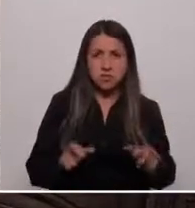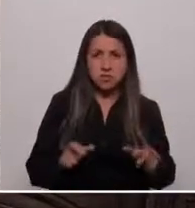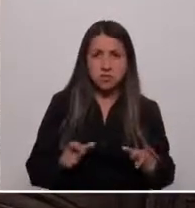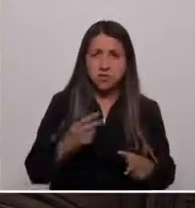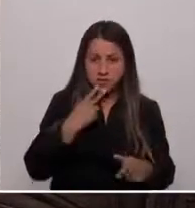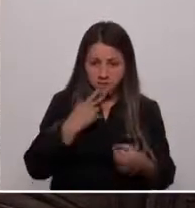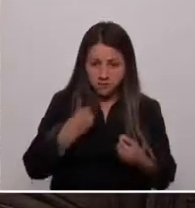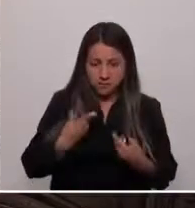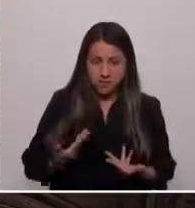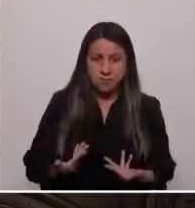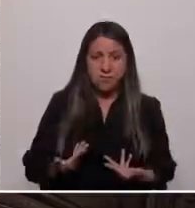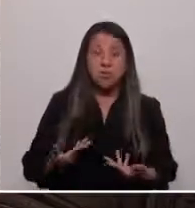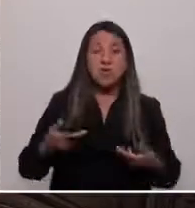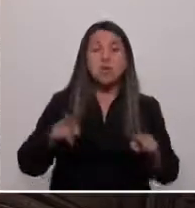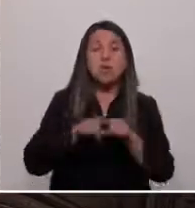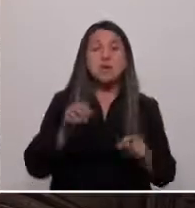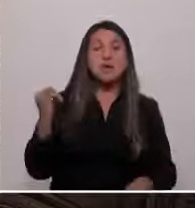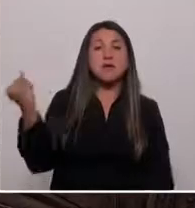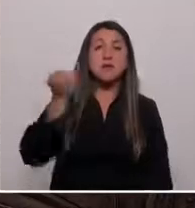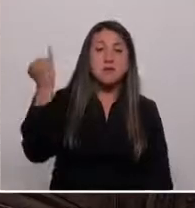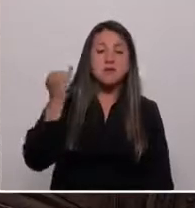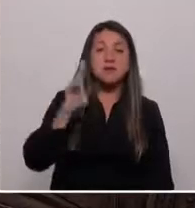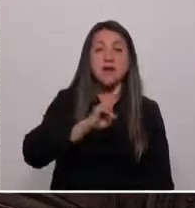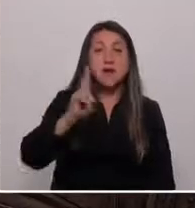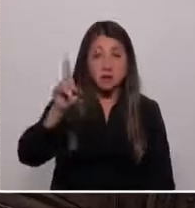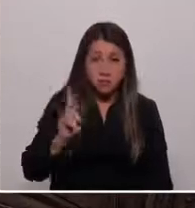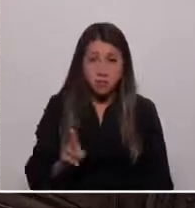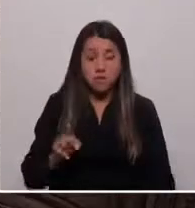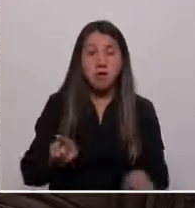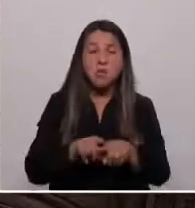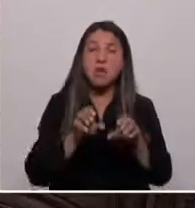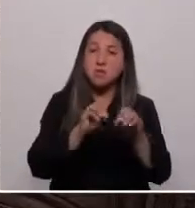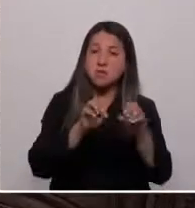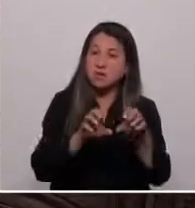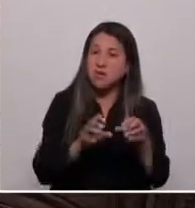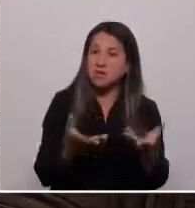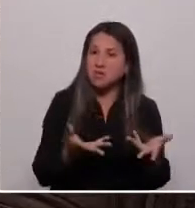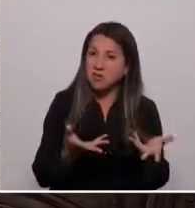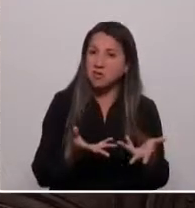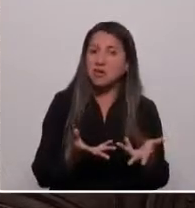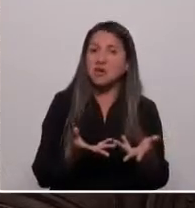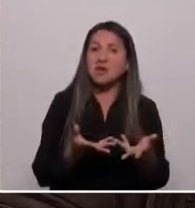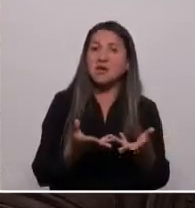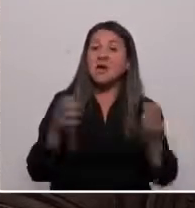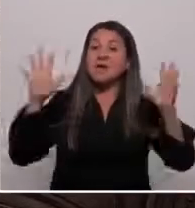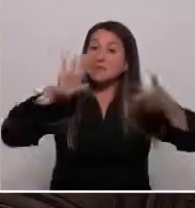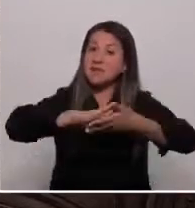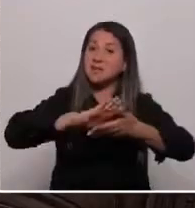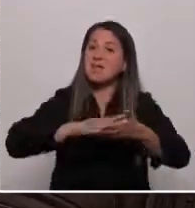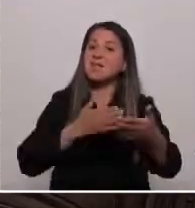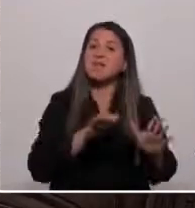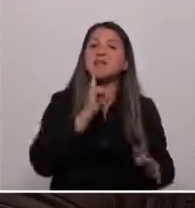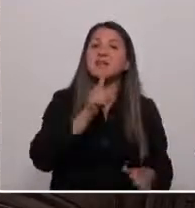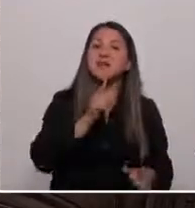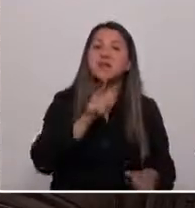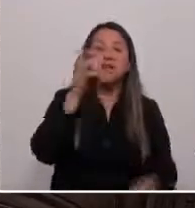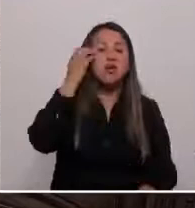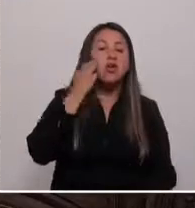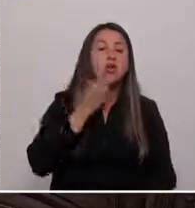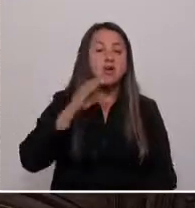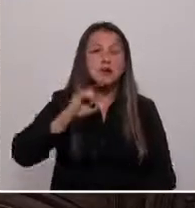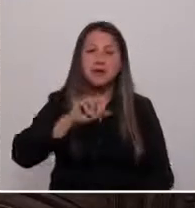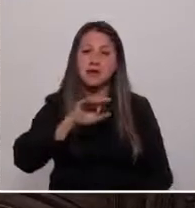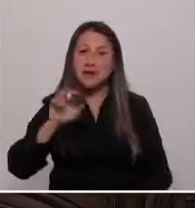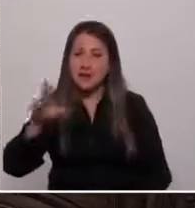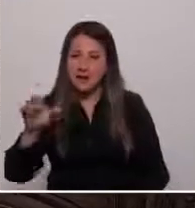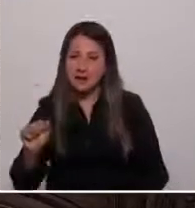La independencia y la república que nos enseñaron a celebrar fue libertad pero para gente como Higgins y Carrera, para hombres